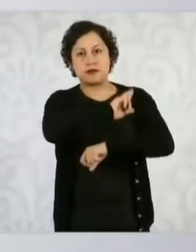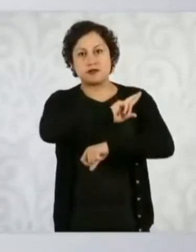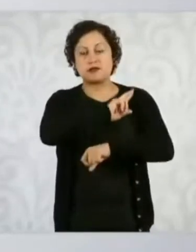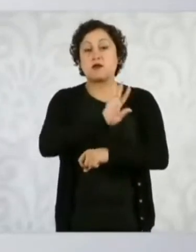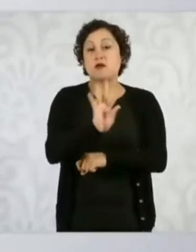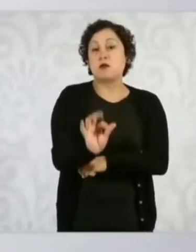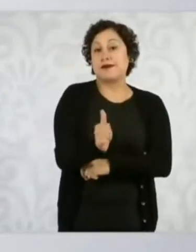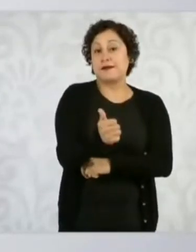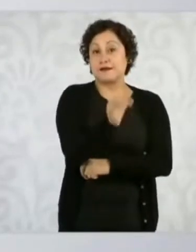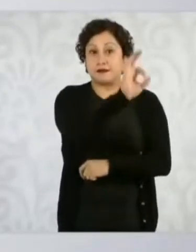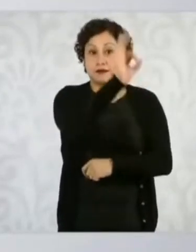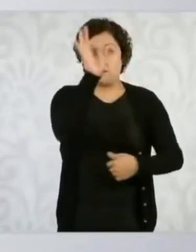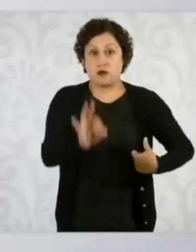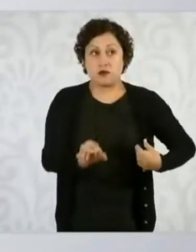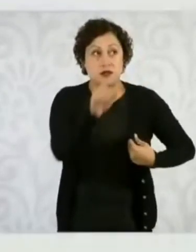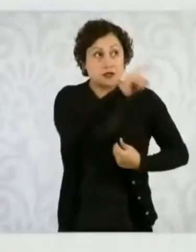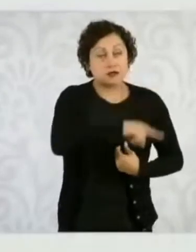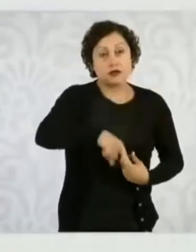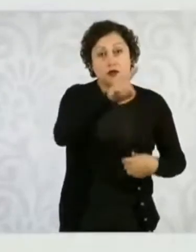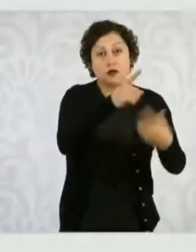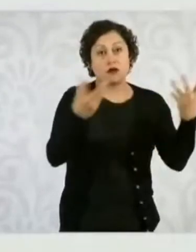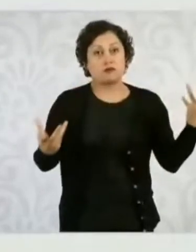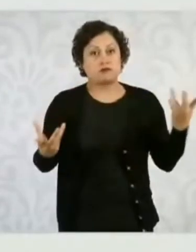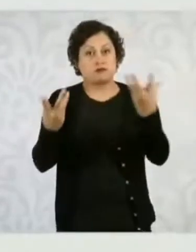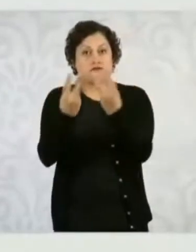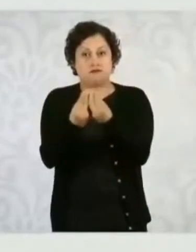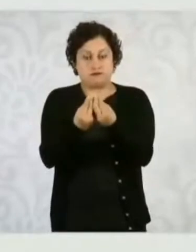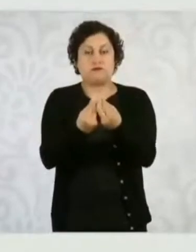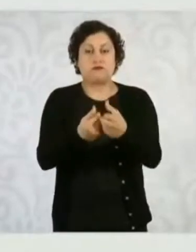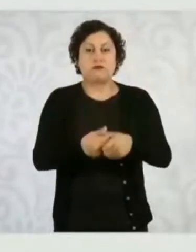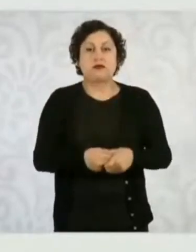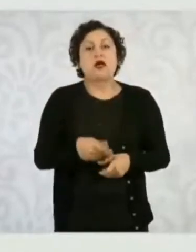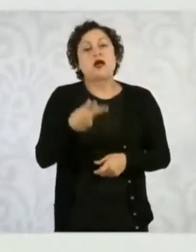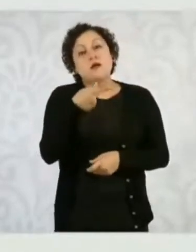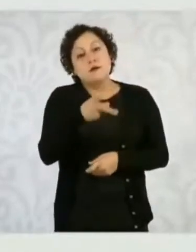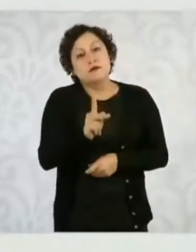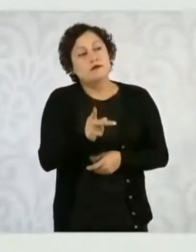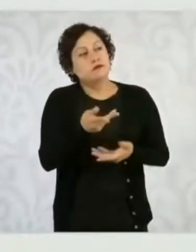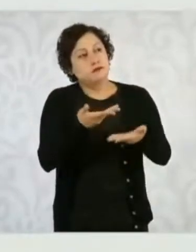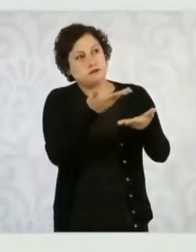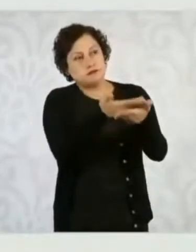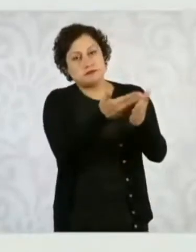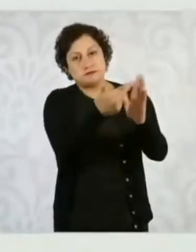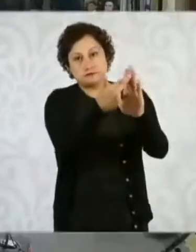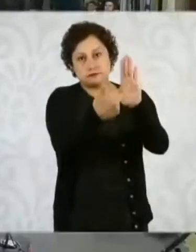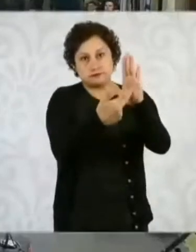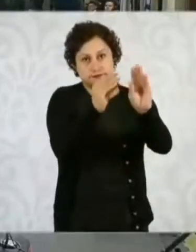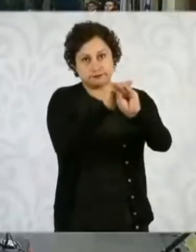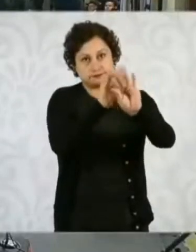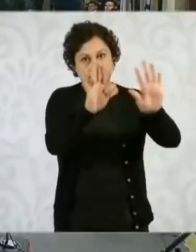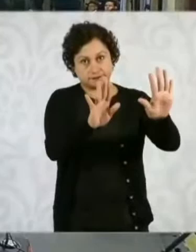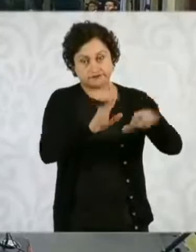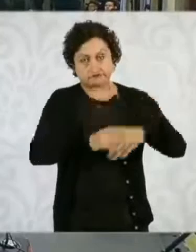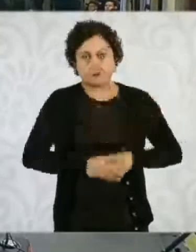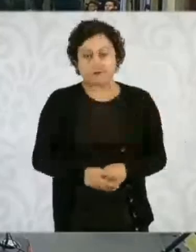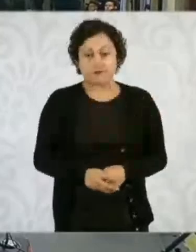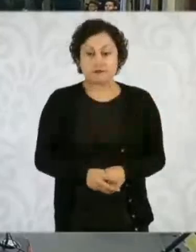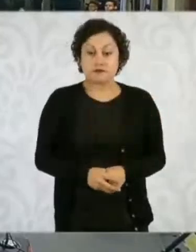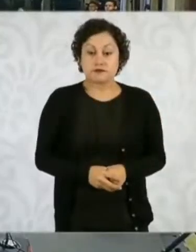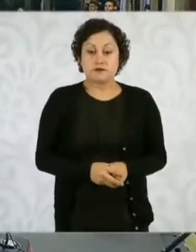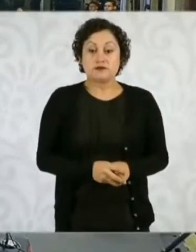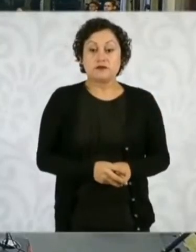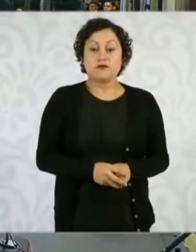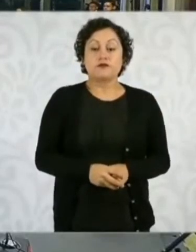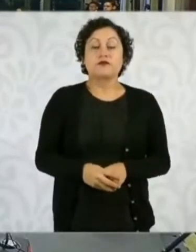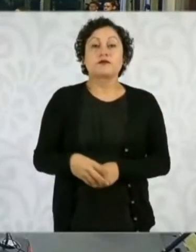participación de la iniciativa privada se realizará con reglas claras para la inversión. La que sigue. Estas reglas